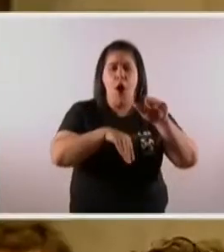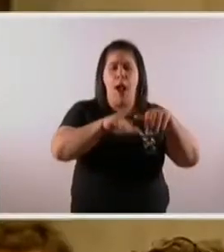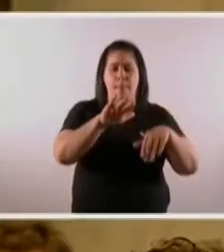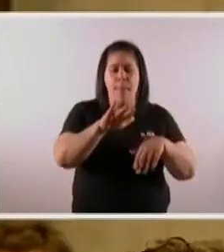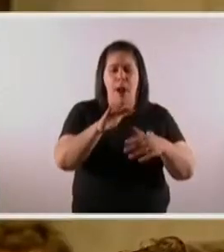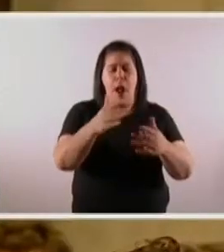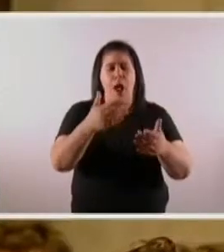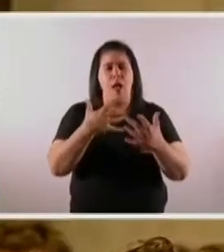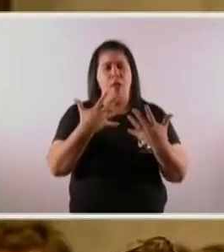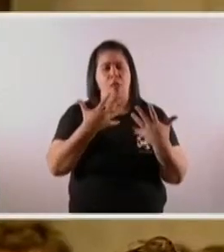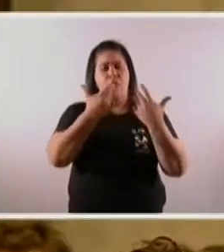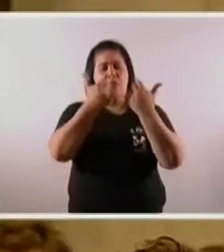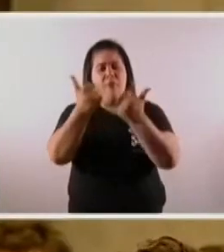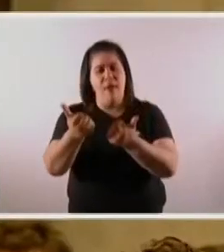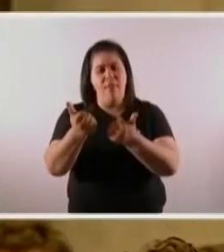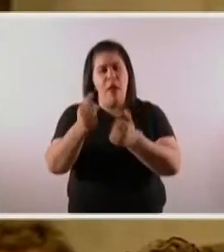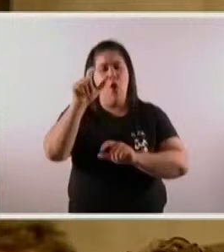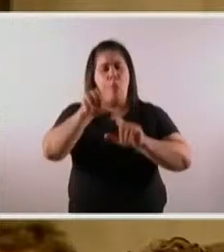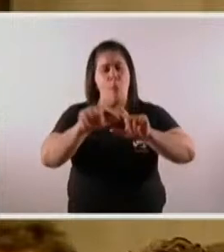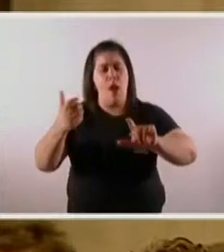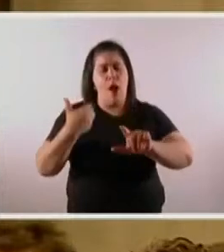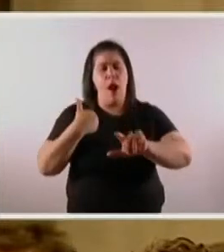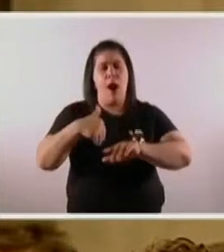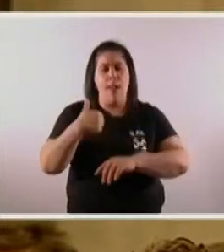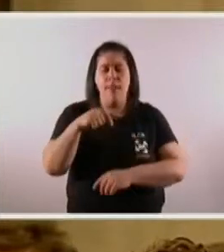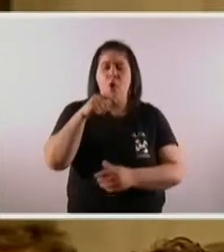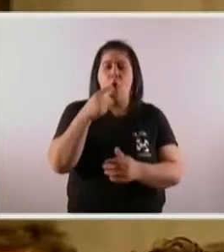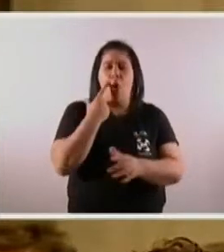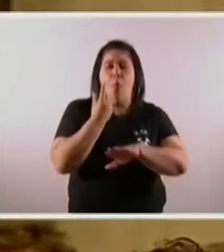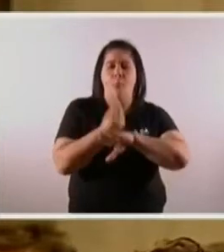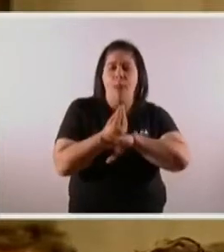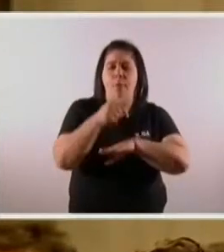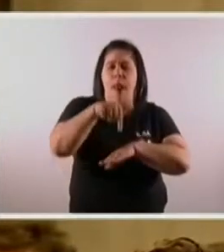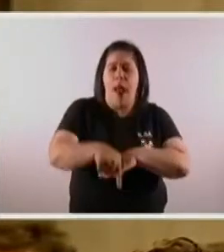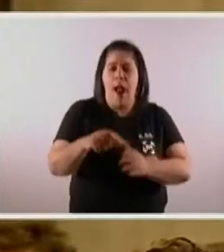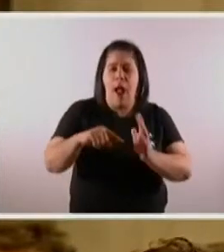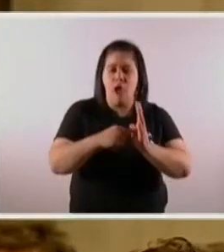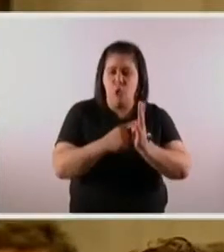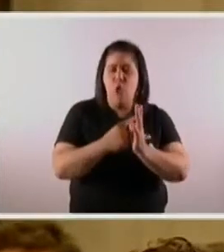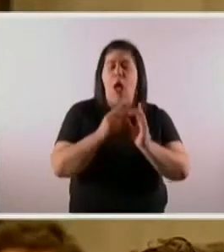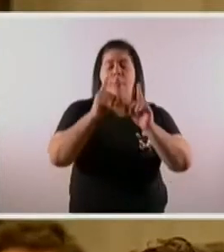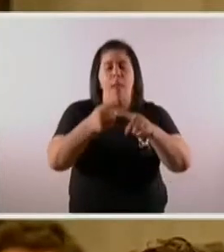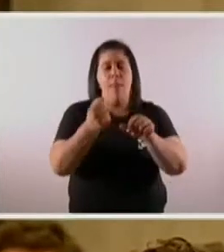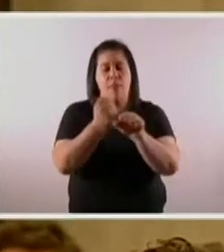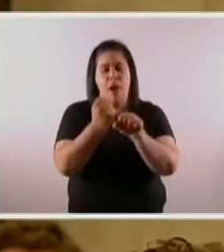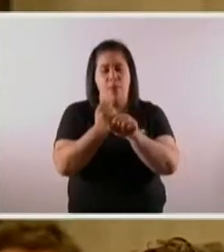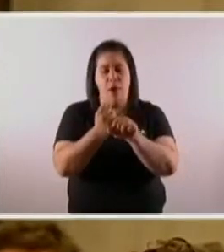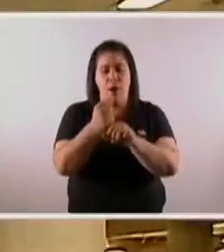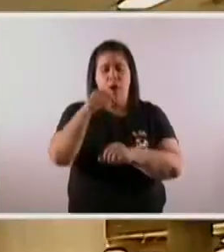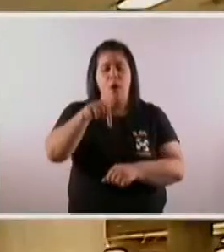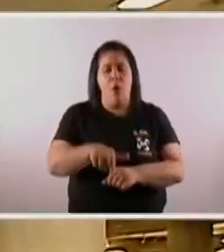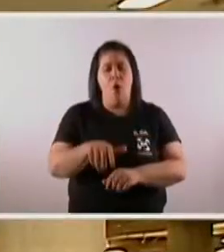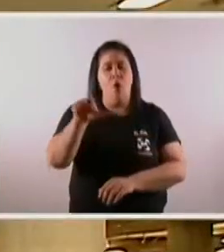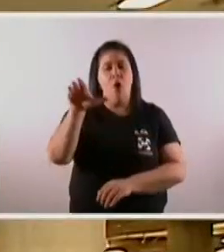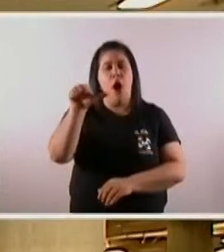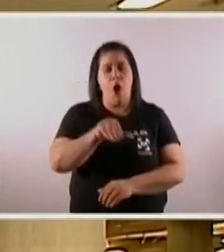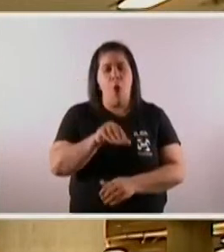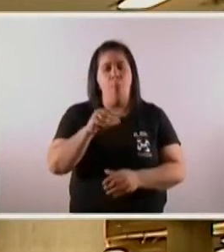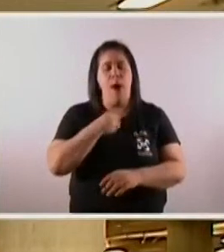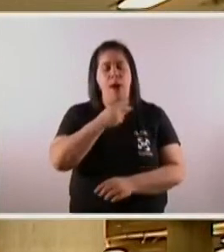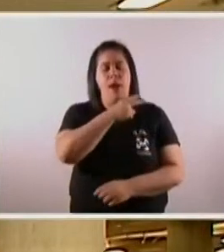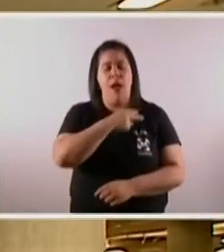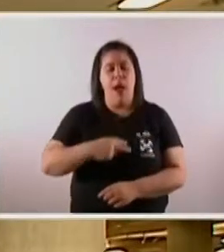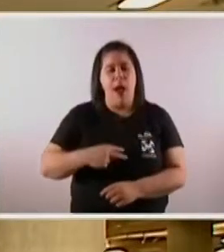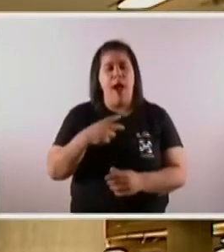y defendieron a los millones de argentinos que viven, que trabajan y que vienen a la ciudad. Hoy nos acompañan nuestros jefes de bloque, muchas gracias. Los veo a